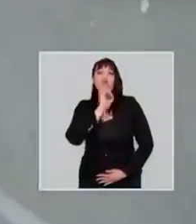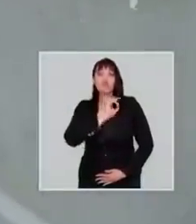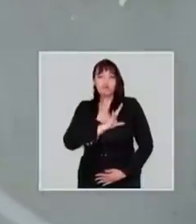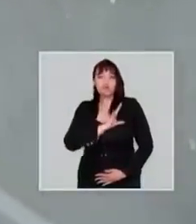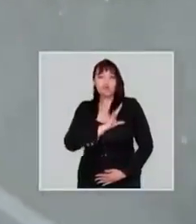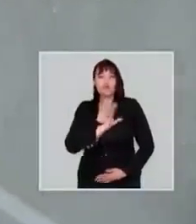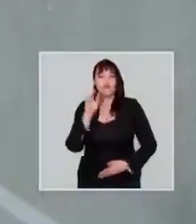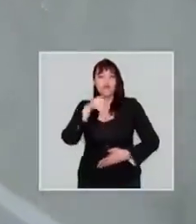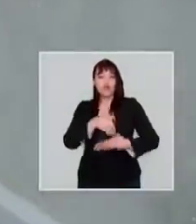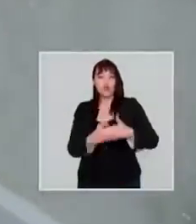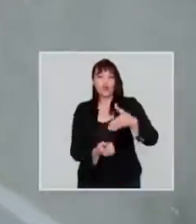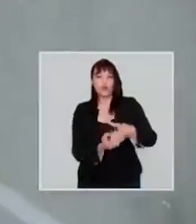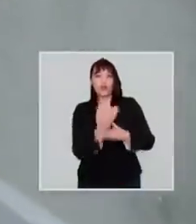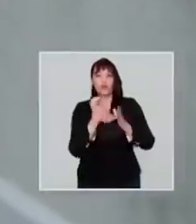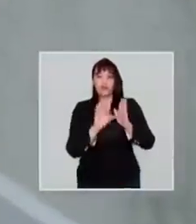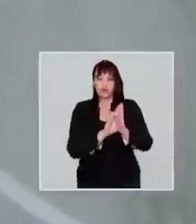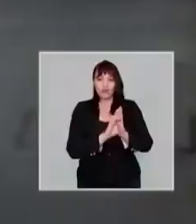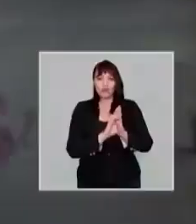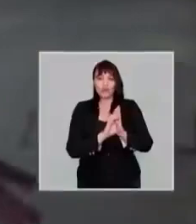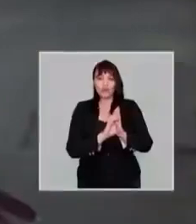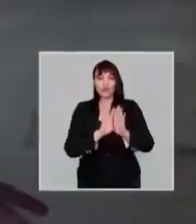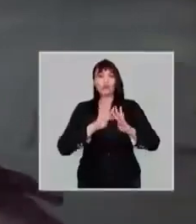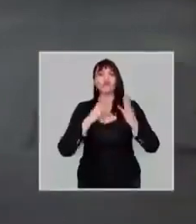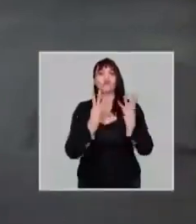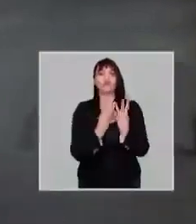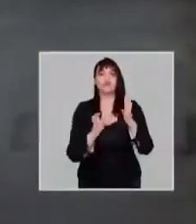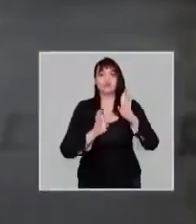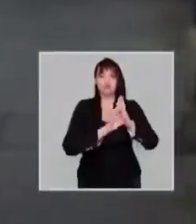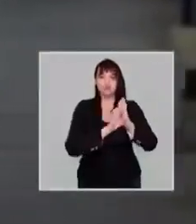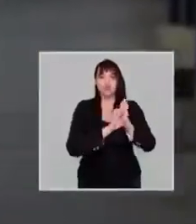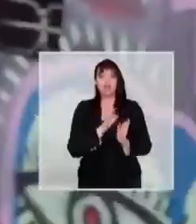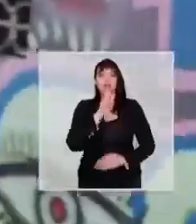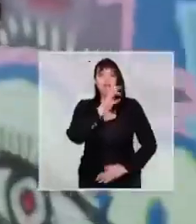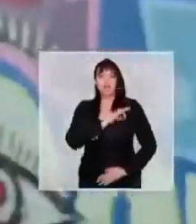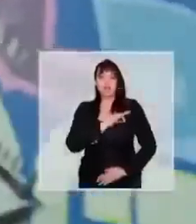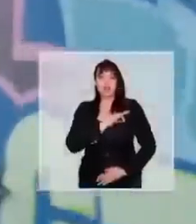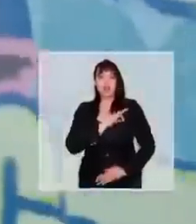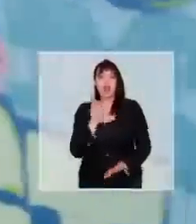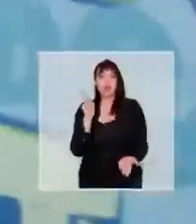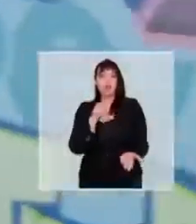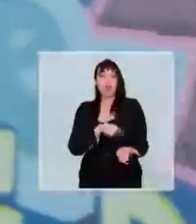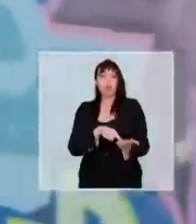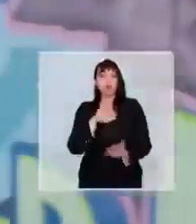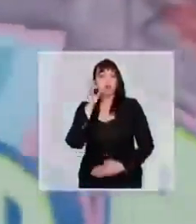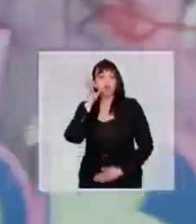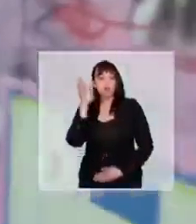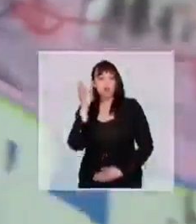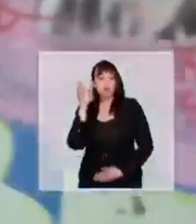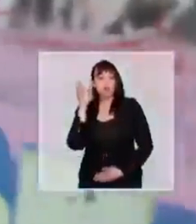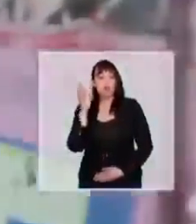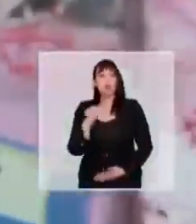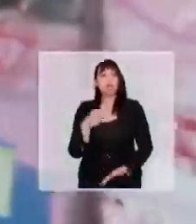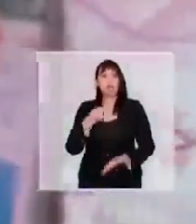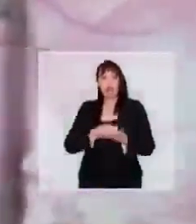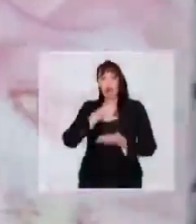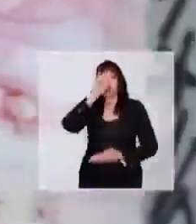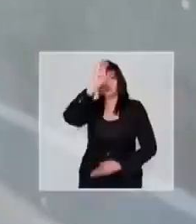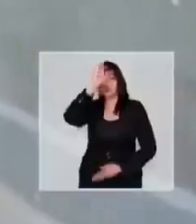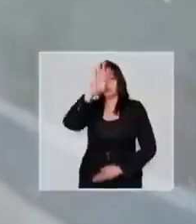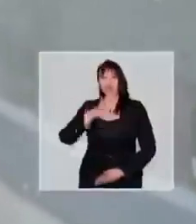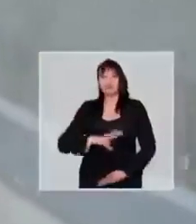votó por escribir una nueva constitución. Constituyentes, pensiones, impuestos a los superricos, royalty minero,